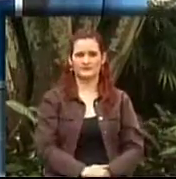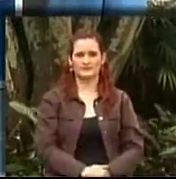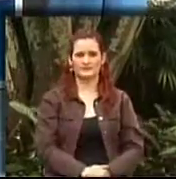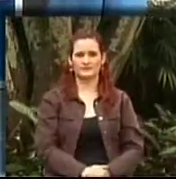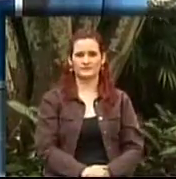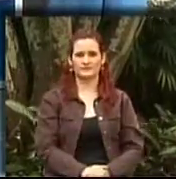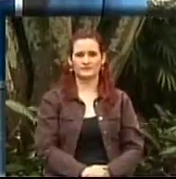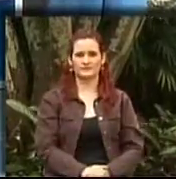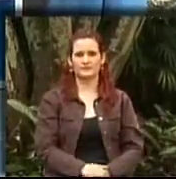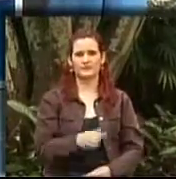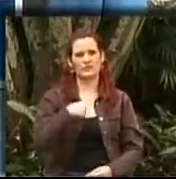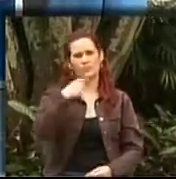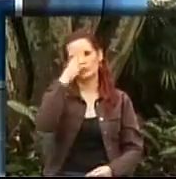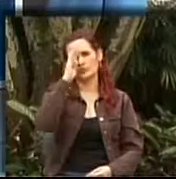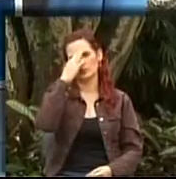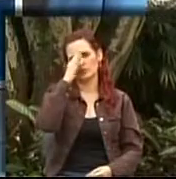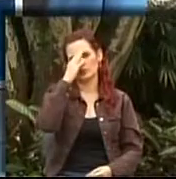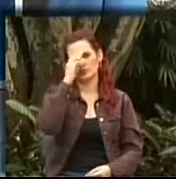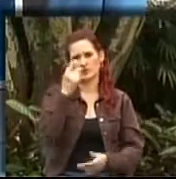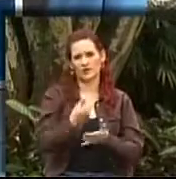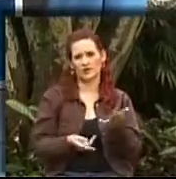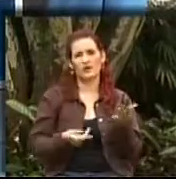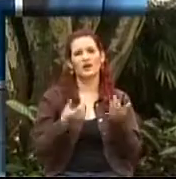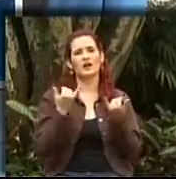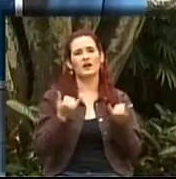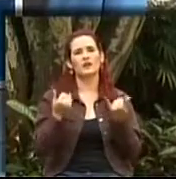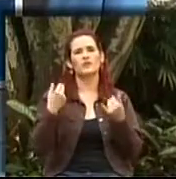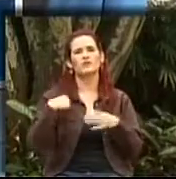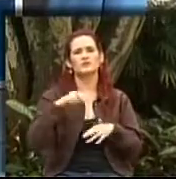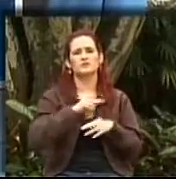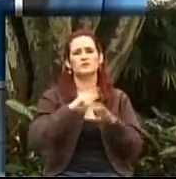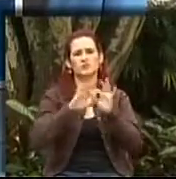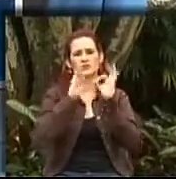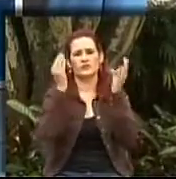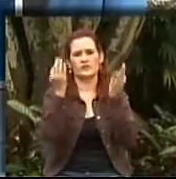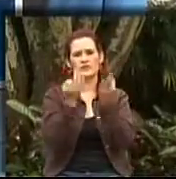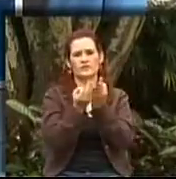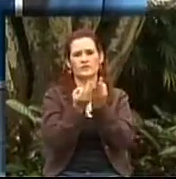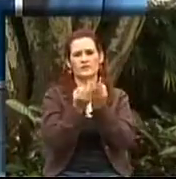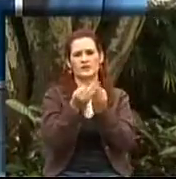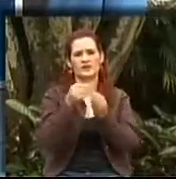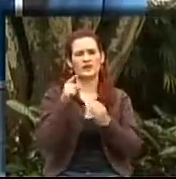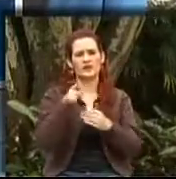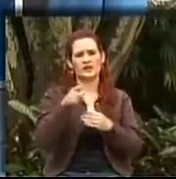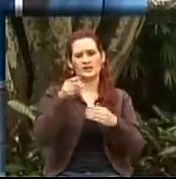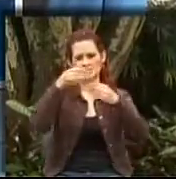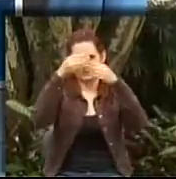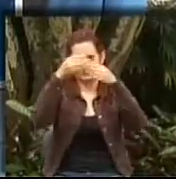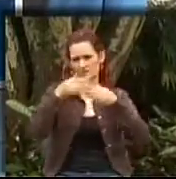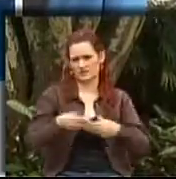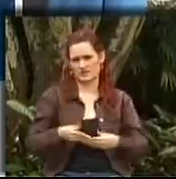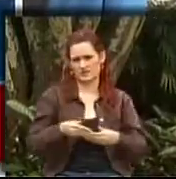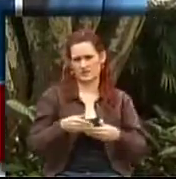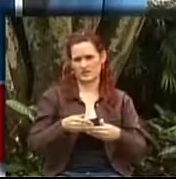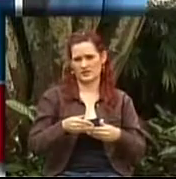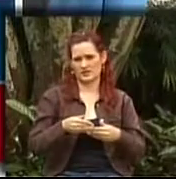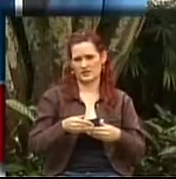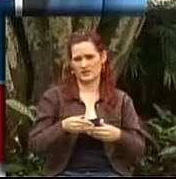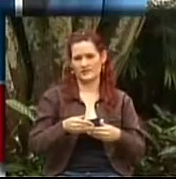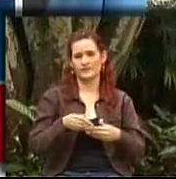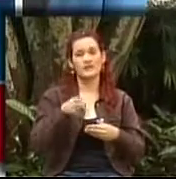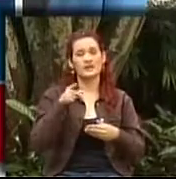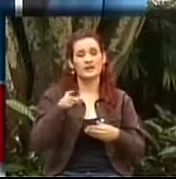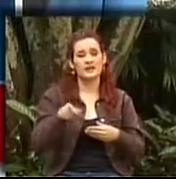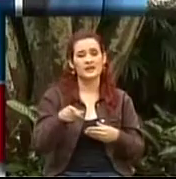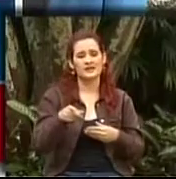inquietud es la siguiente. Tenemos un familiar que tiene discapacidad, pero a ella ha sido